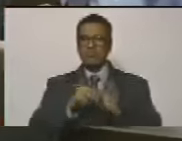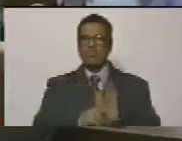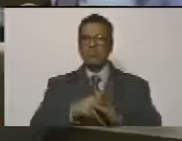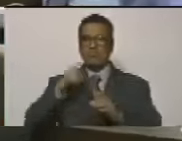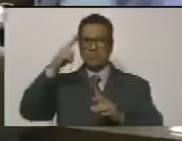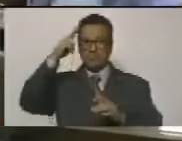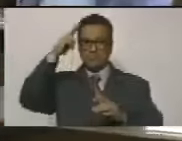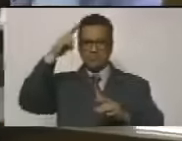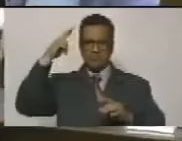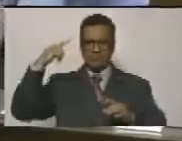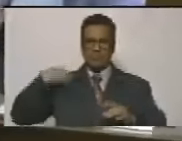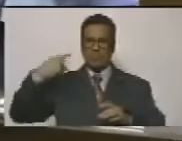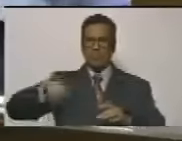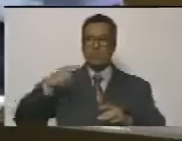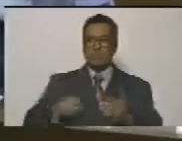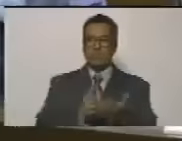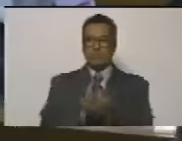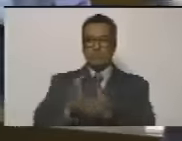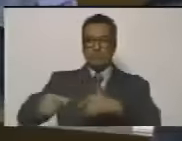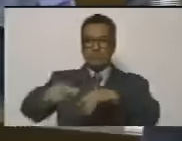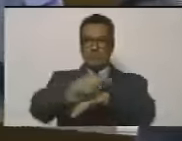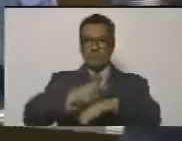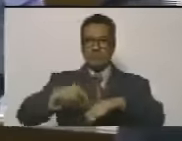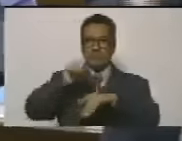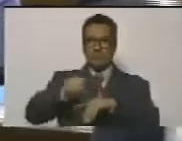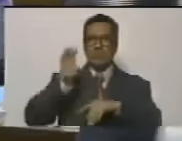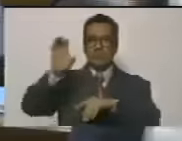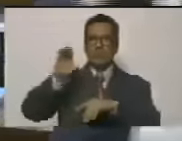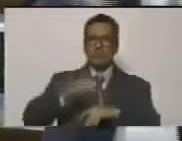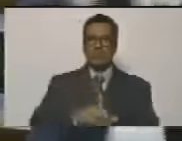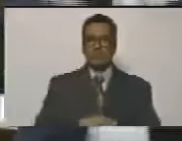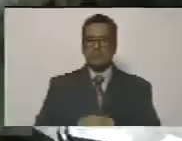su honor y su derecho a seguir gobernando esta patria.